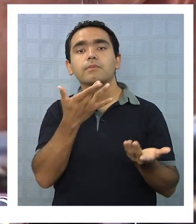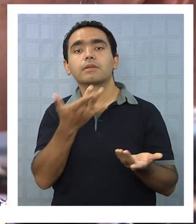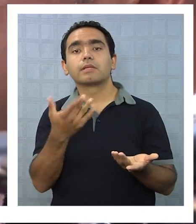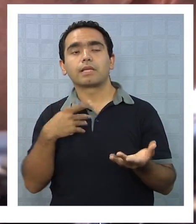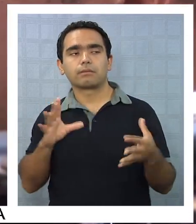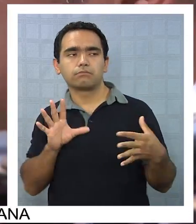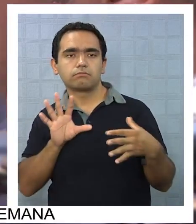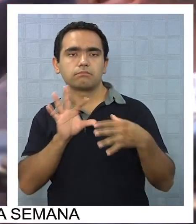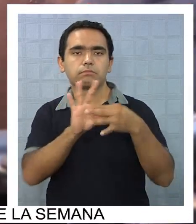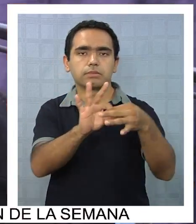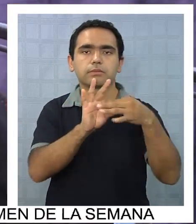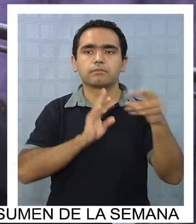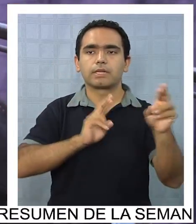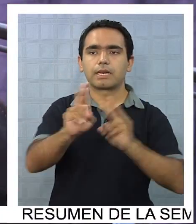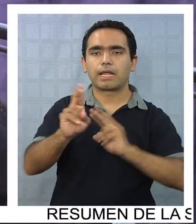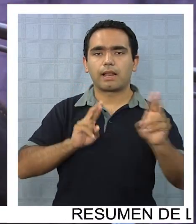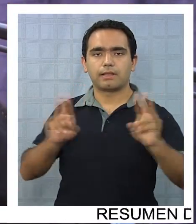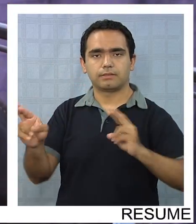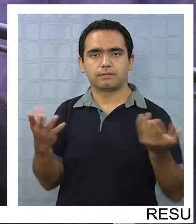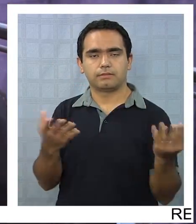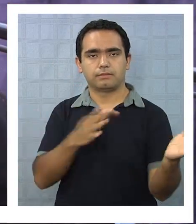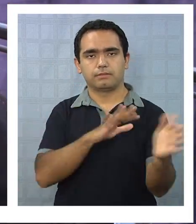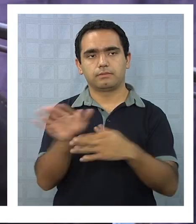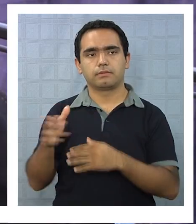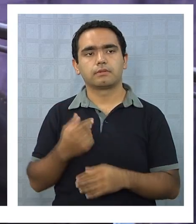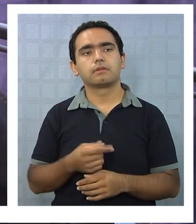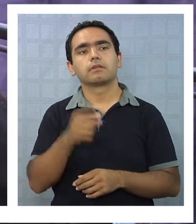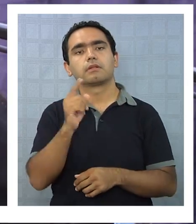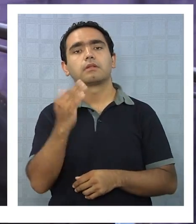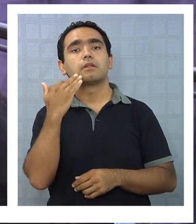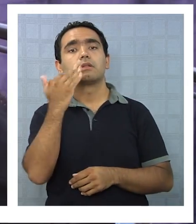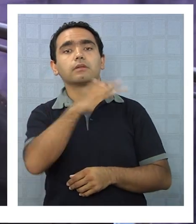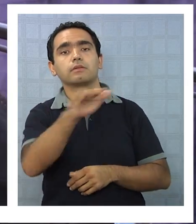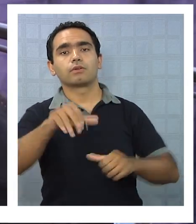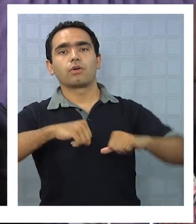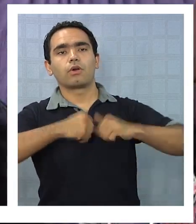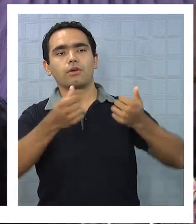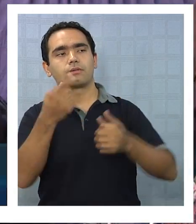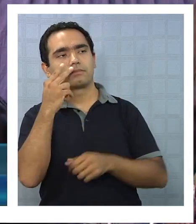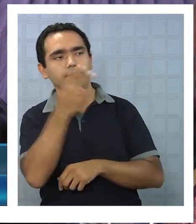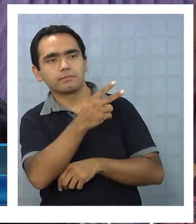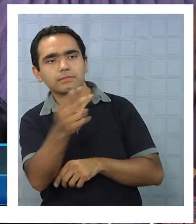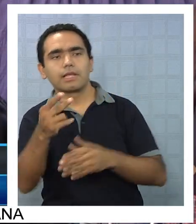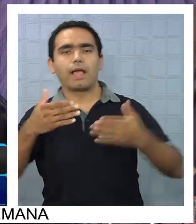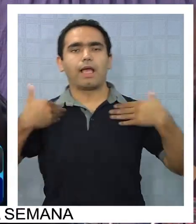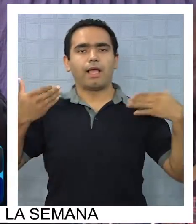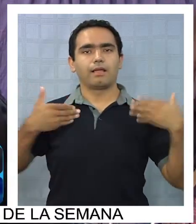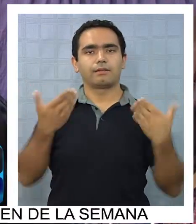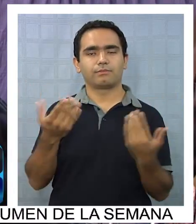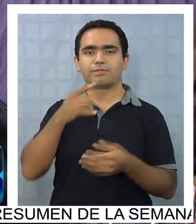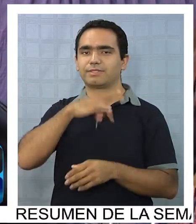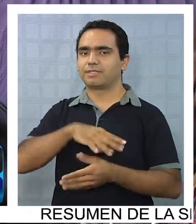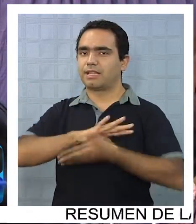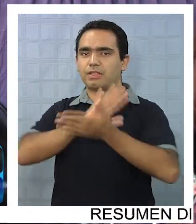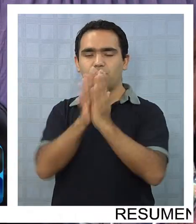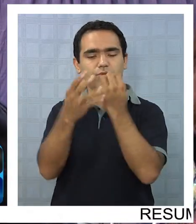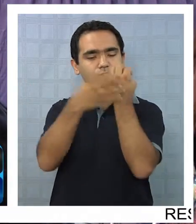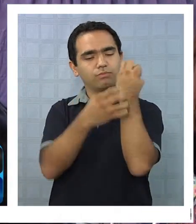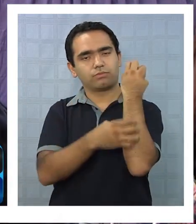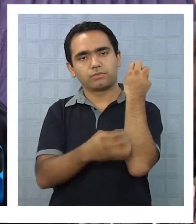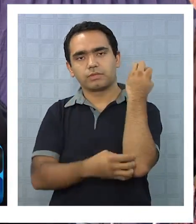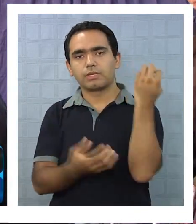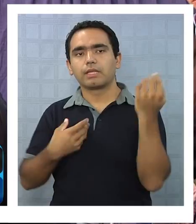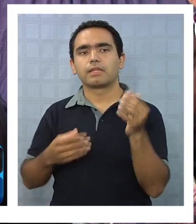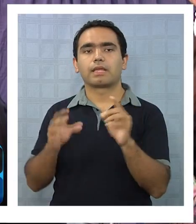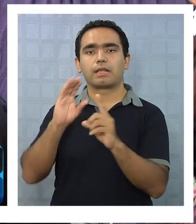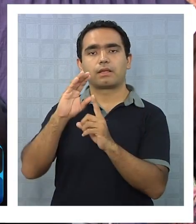una relación directa entre las partes. Los chicos siempre entusiastas, por donde hemos ido en Chile con esta iniciativa de Escuelas de Rock del Consejo